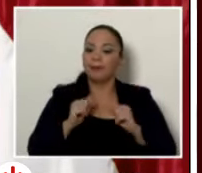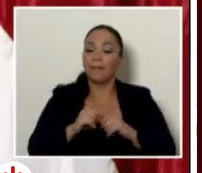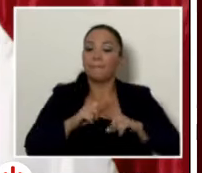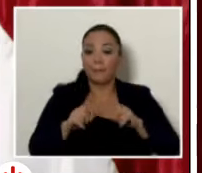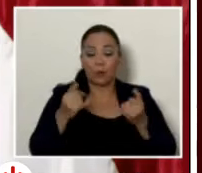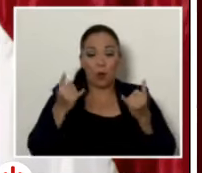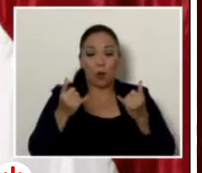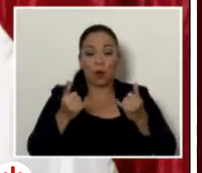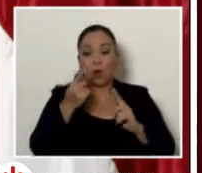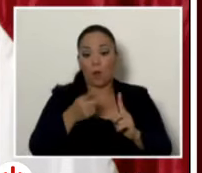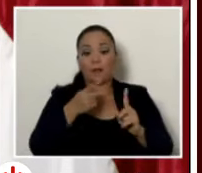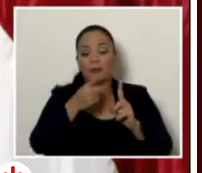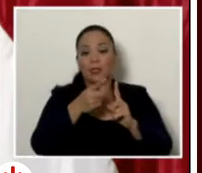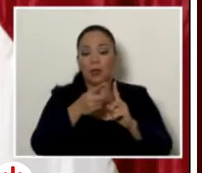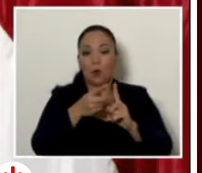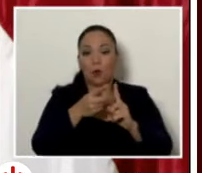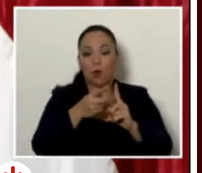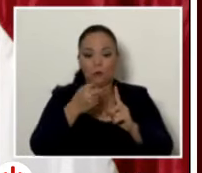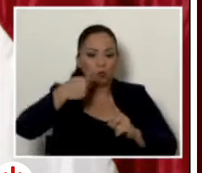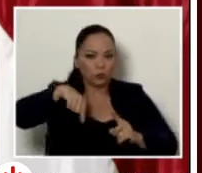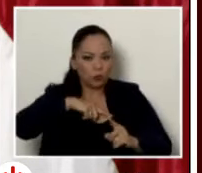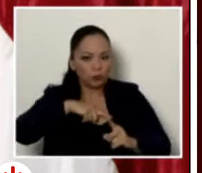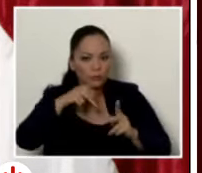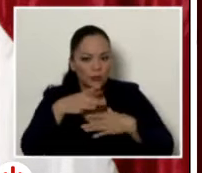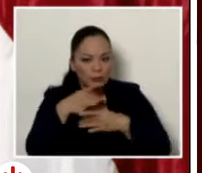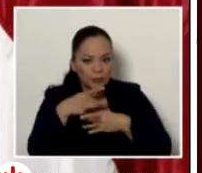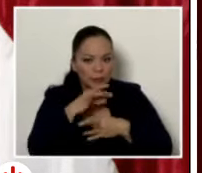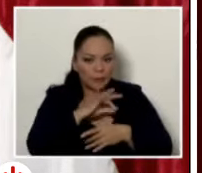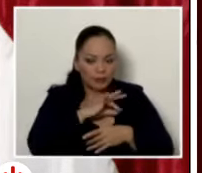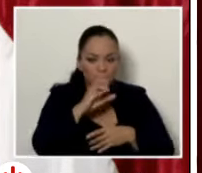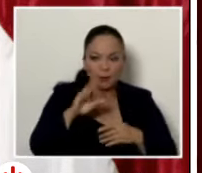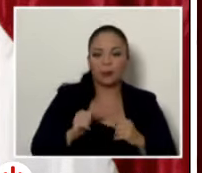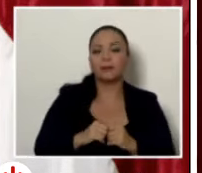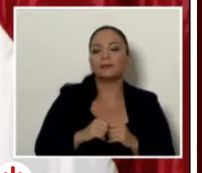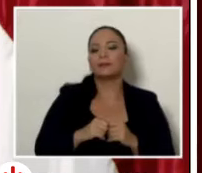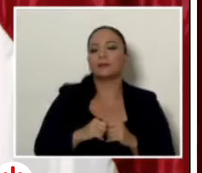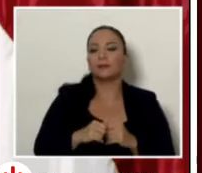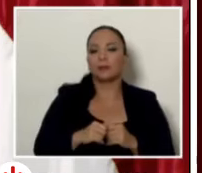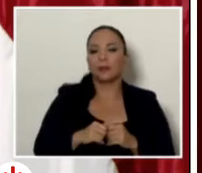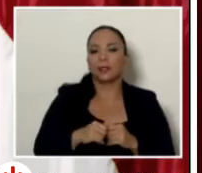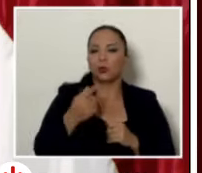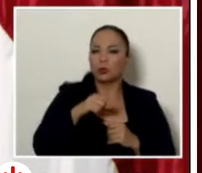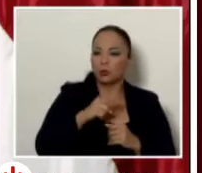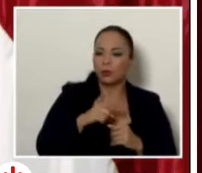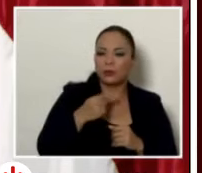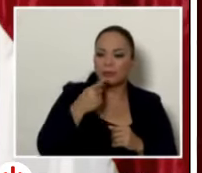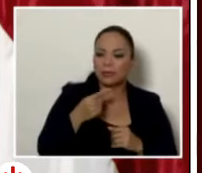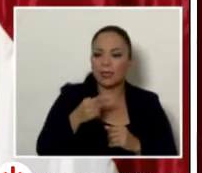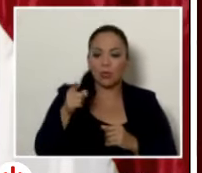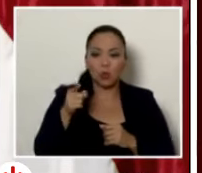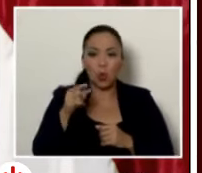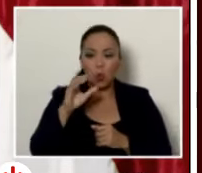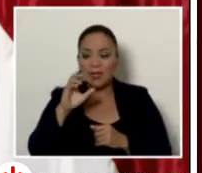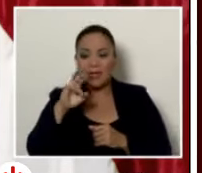caso a los que nos interesa el bienestar del pueblo de Costa Rica llegar y decir aquí pudo haber habido un crimen hay que establecer una